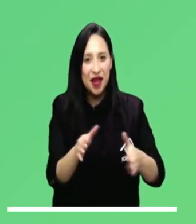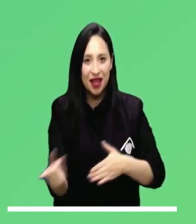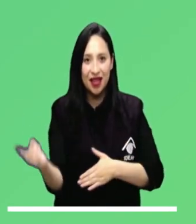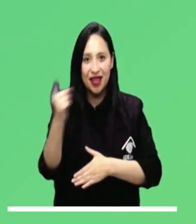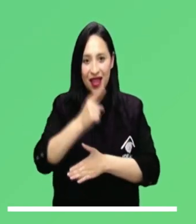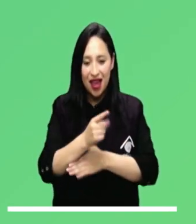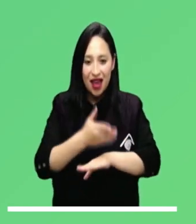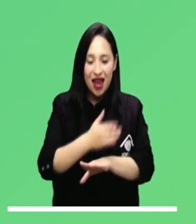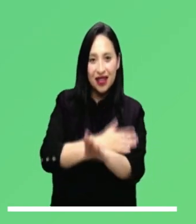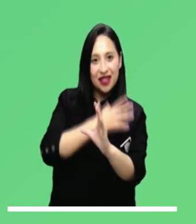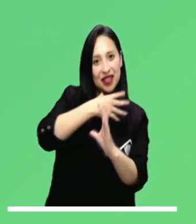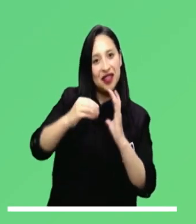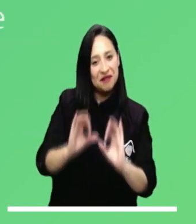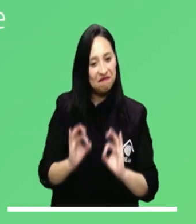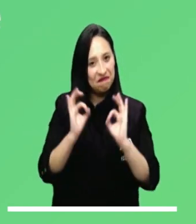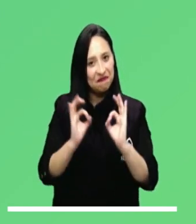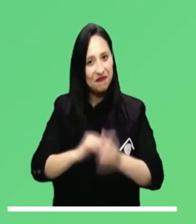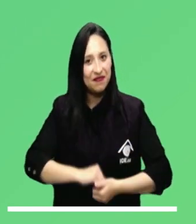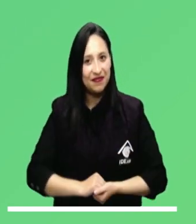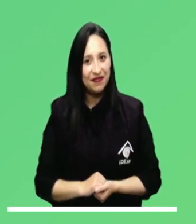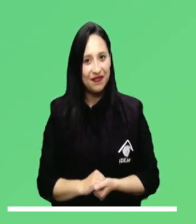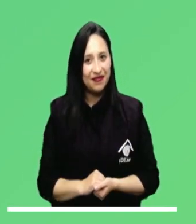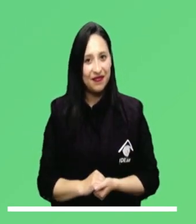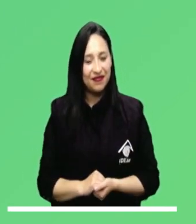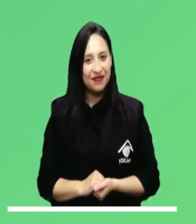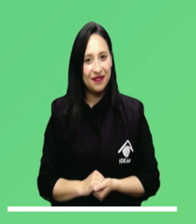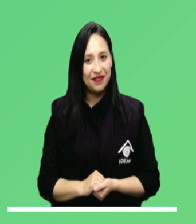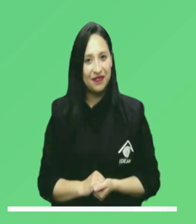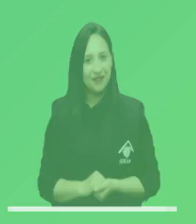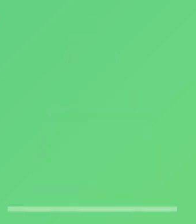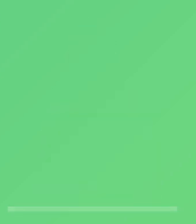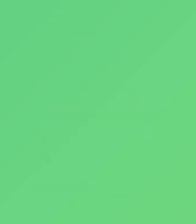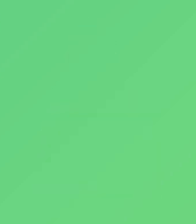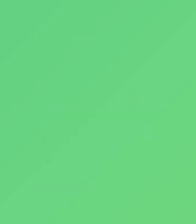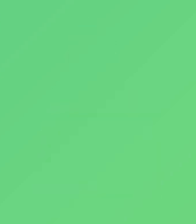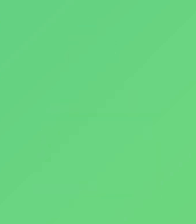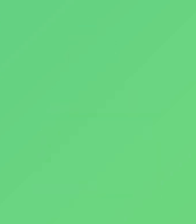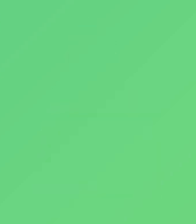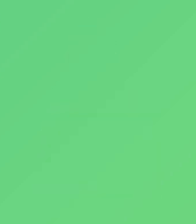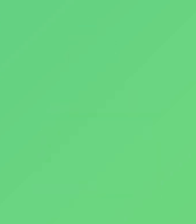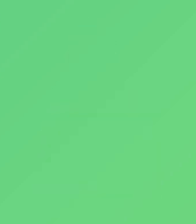de interés. Descárguela gratis, planee su día y tome las mejores decisiones.